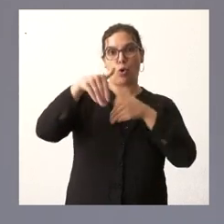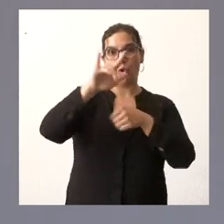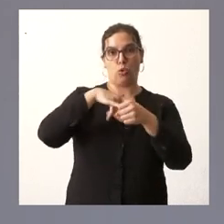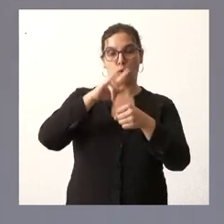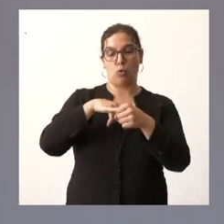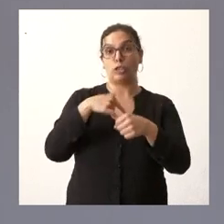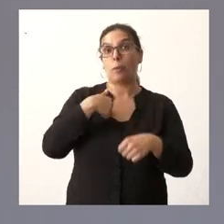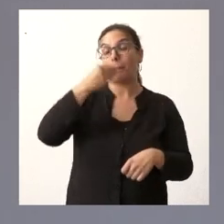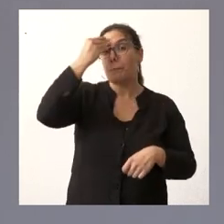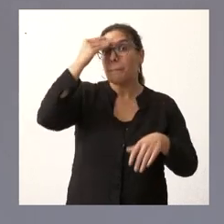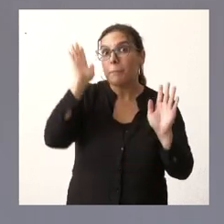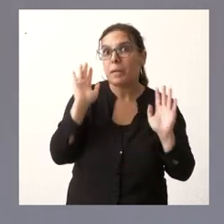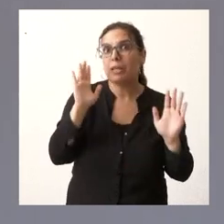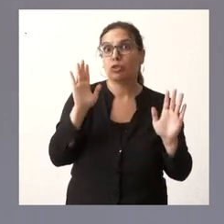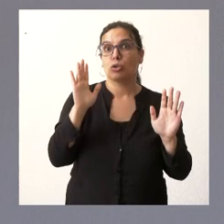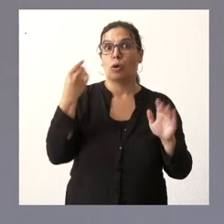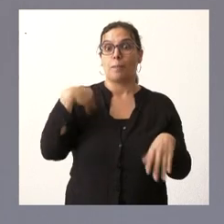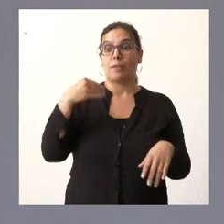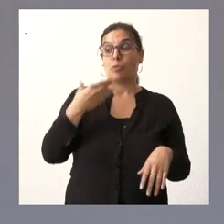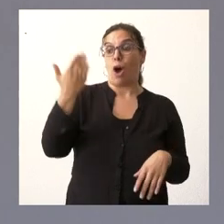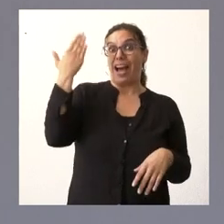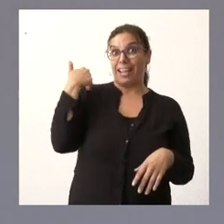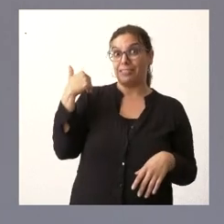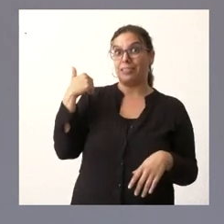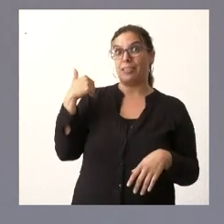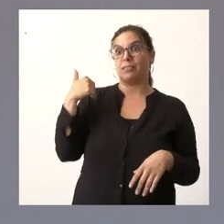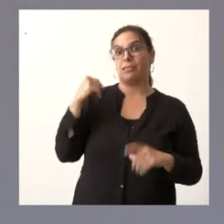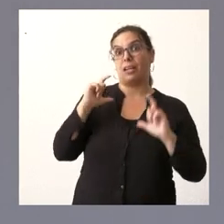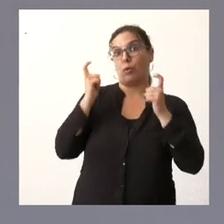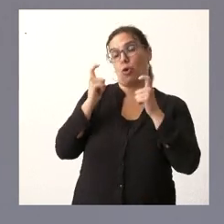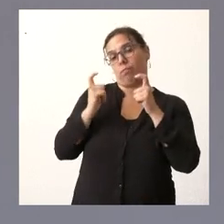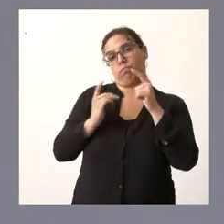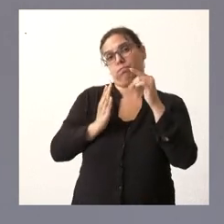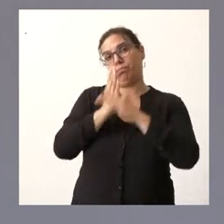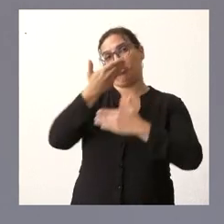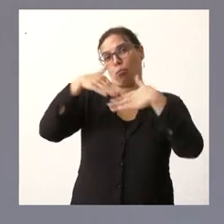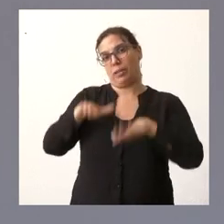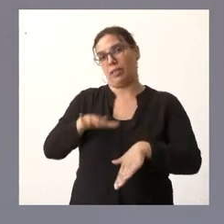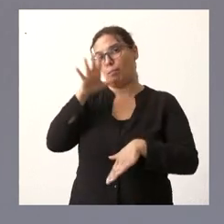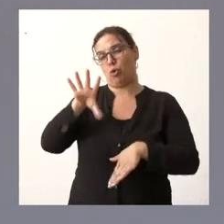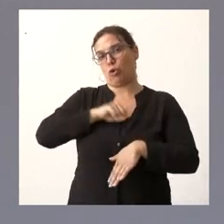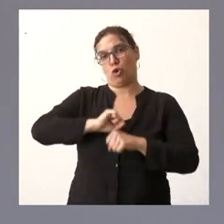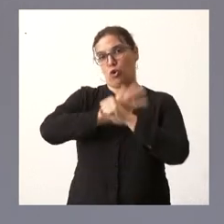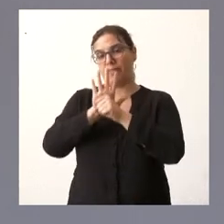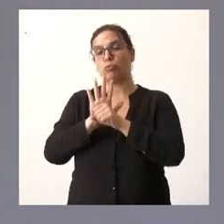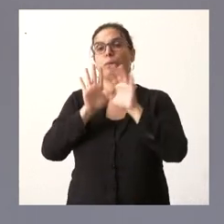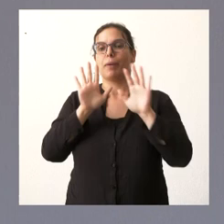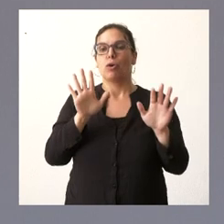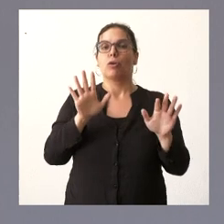la intención que hubiera podido asistir en la reunión anterior que no se pudo convocar lo que